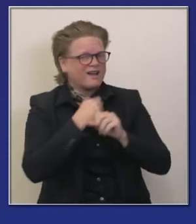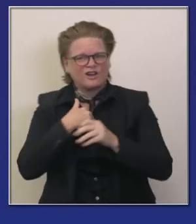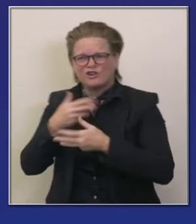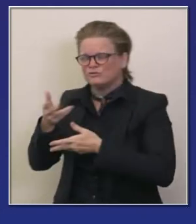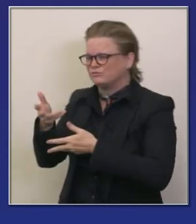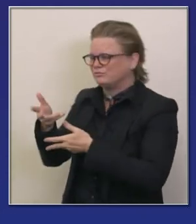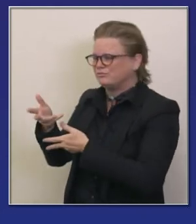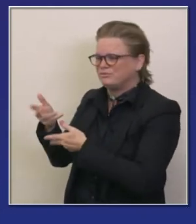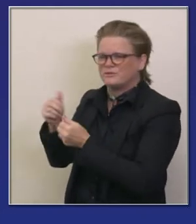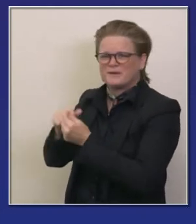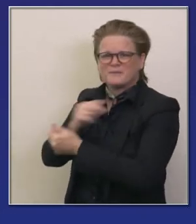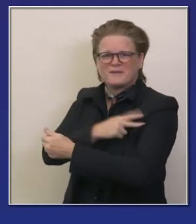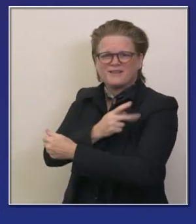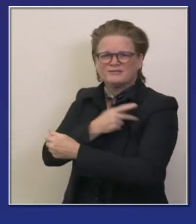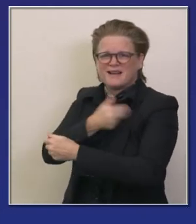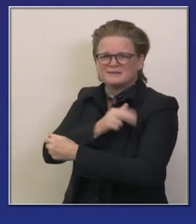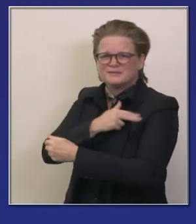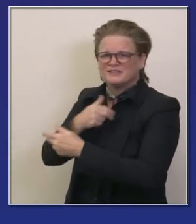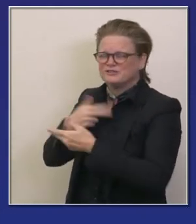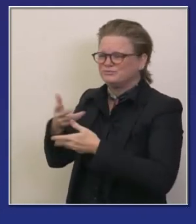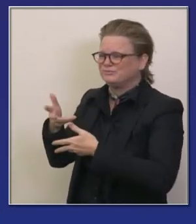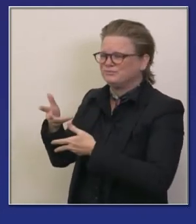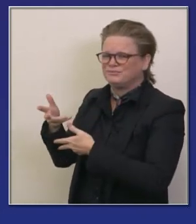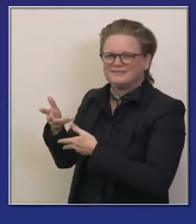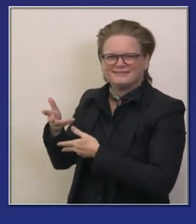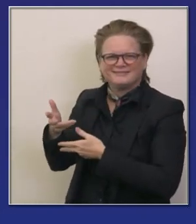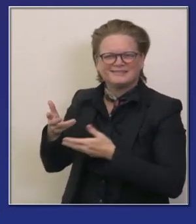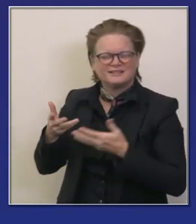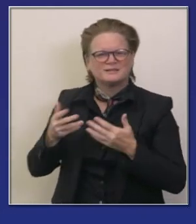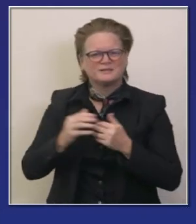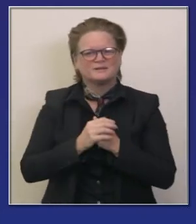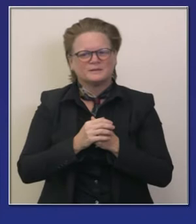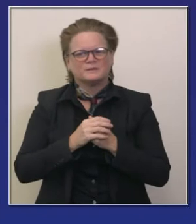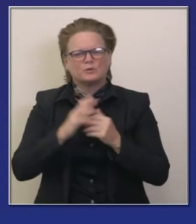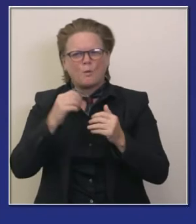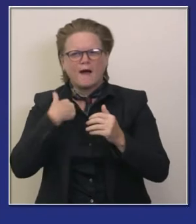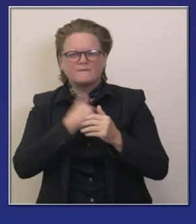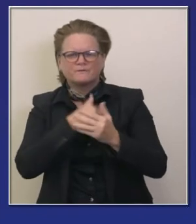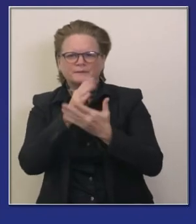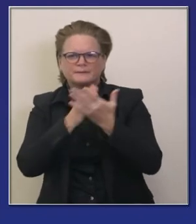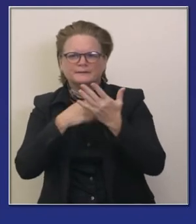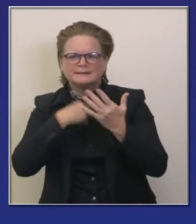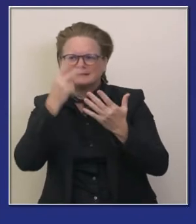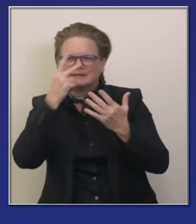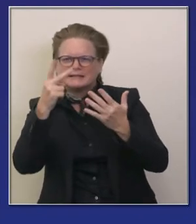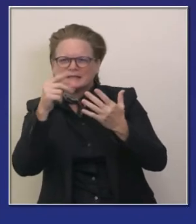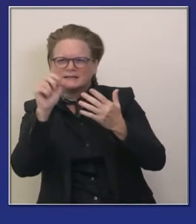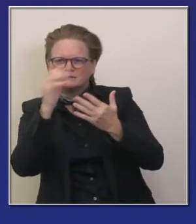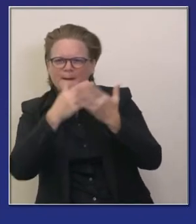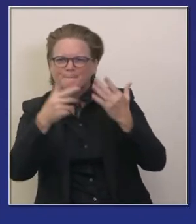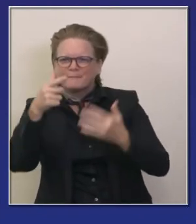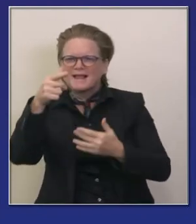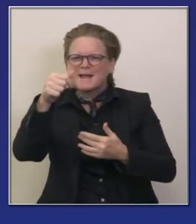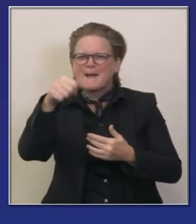sido distribuida las vacunas previamente a pesar de algunos espacios regionales que tenemos que cerrar ese es la el sistema